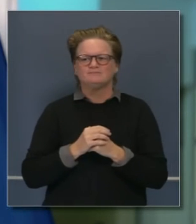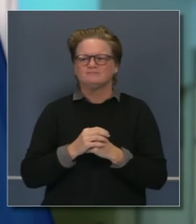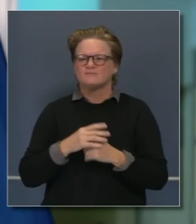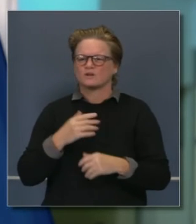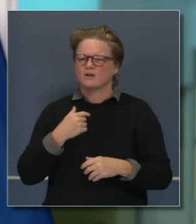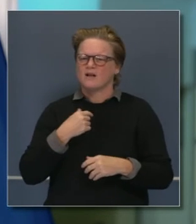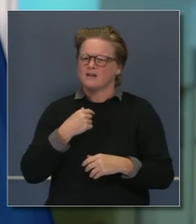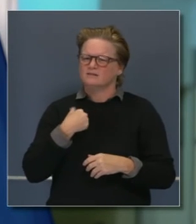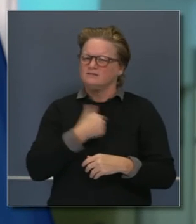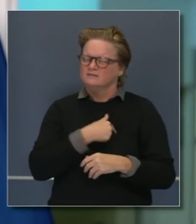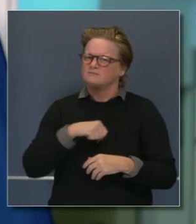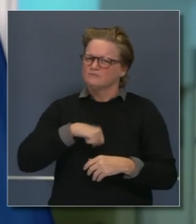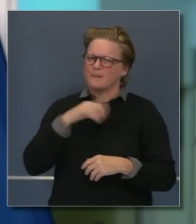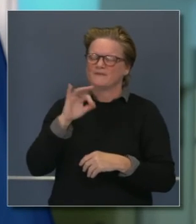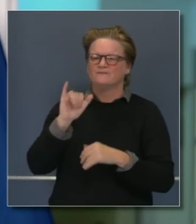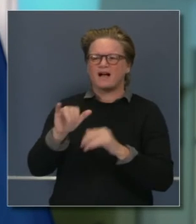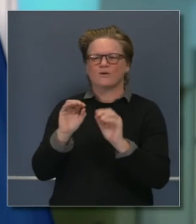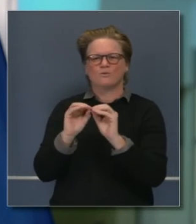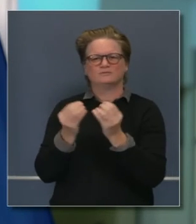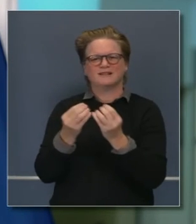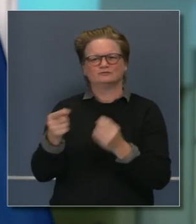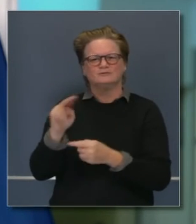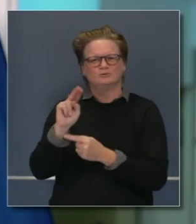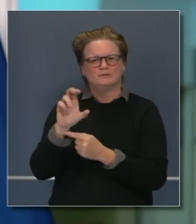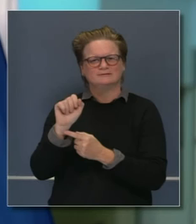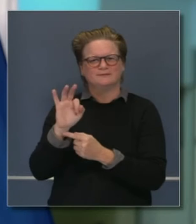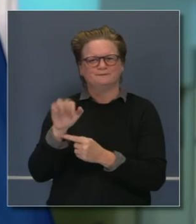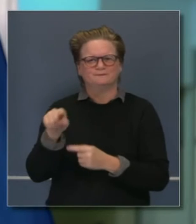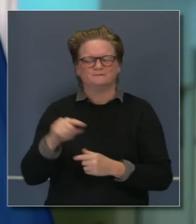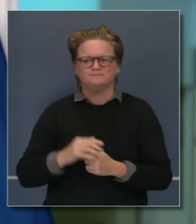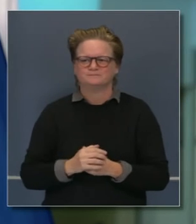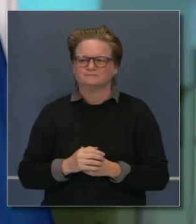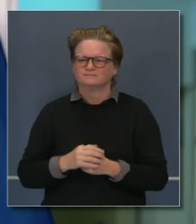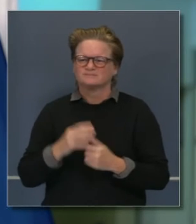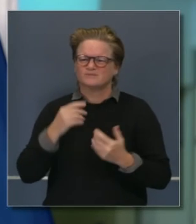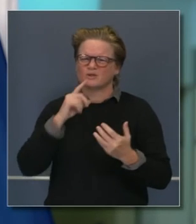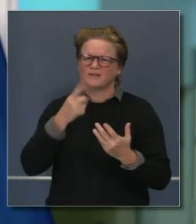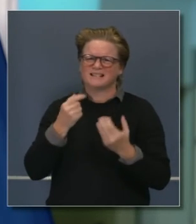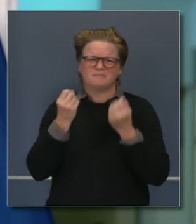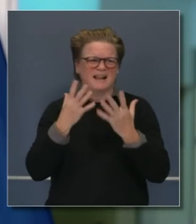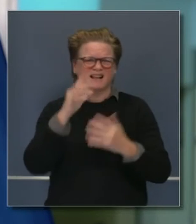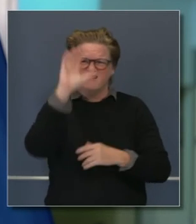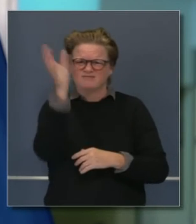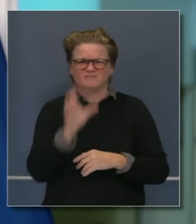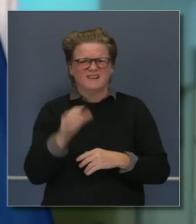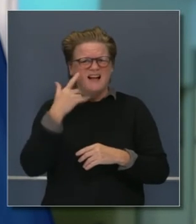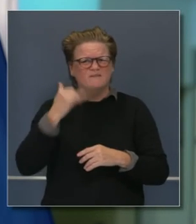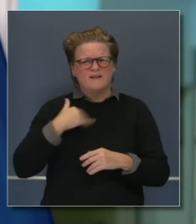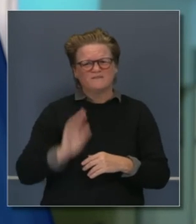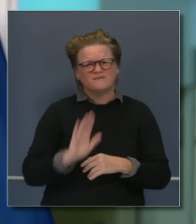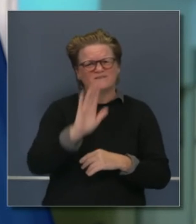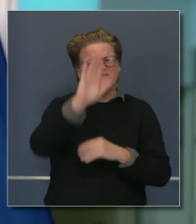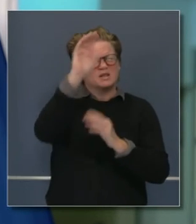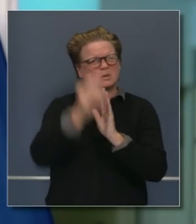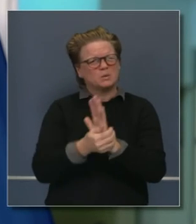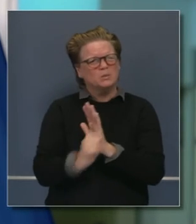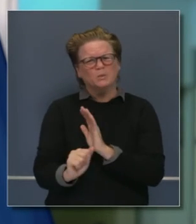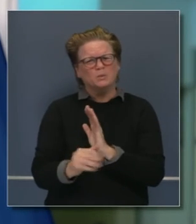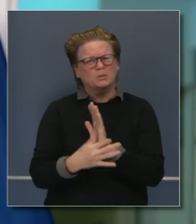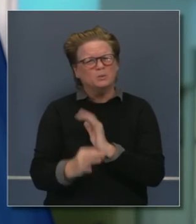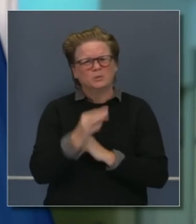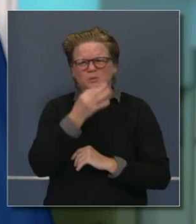California es interminable realmente el talento que tenemos en California. Y me